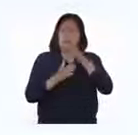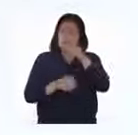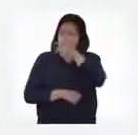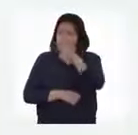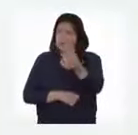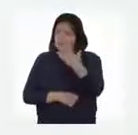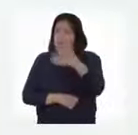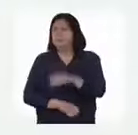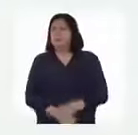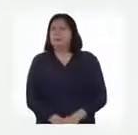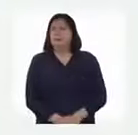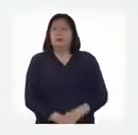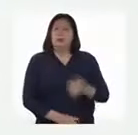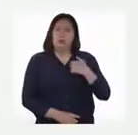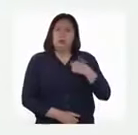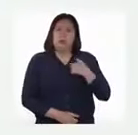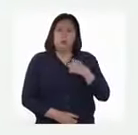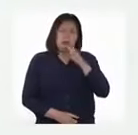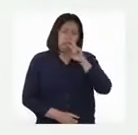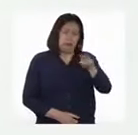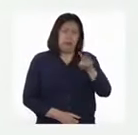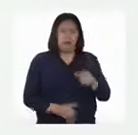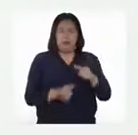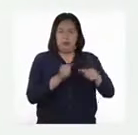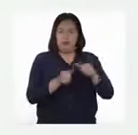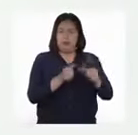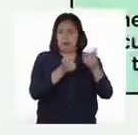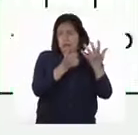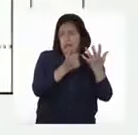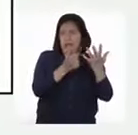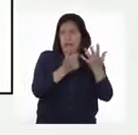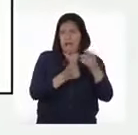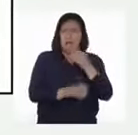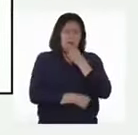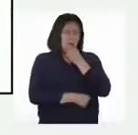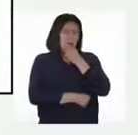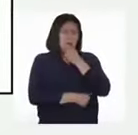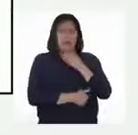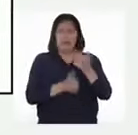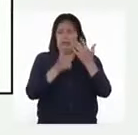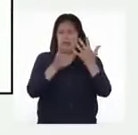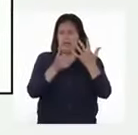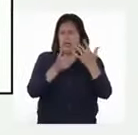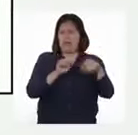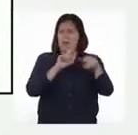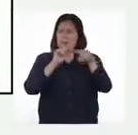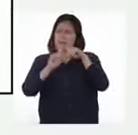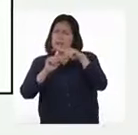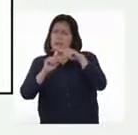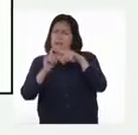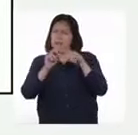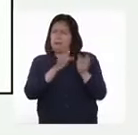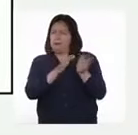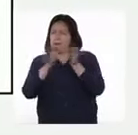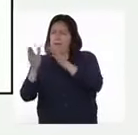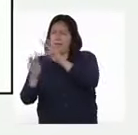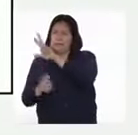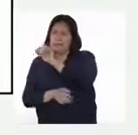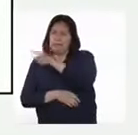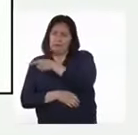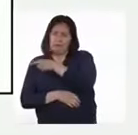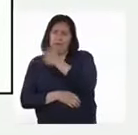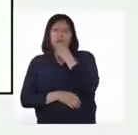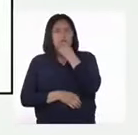Escuchemos. Me fijé en el número 6 y pensé, ¿por qué un número multiplicaría a este 6 para llegar a 30?